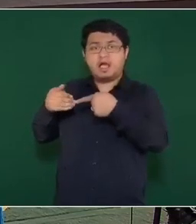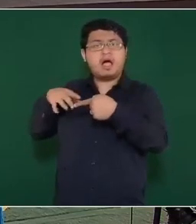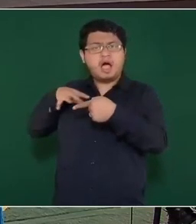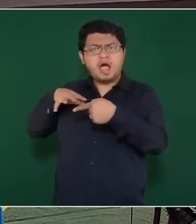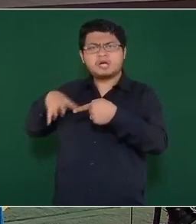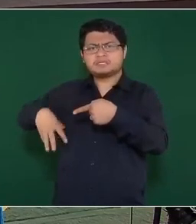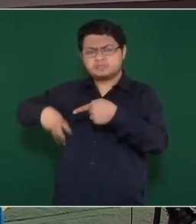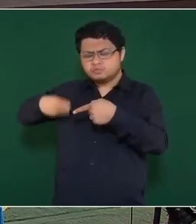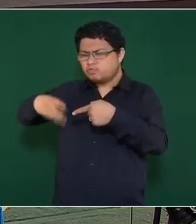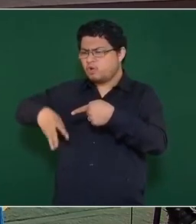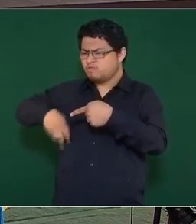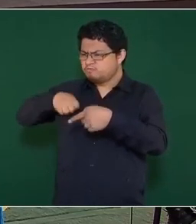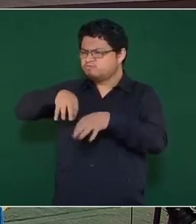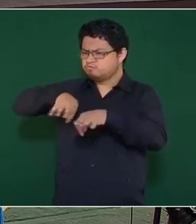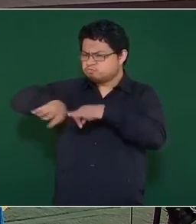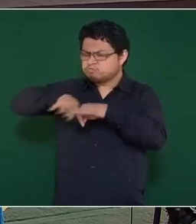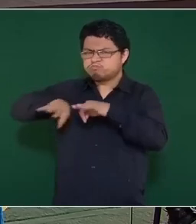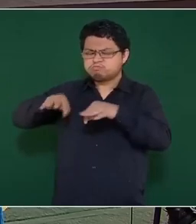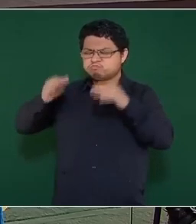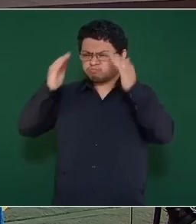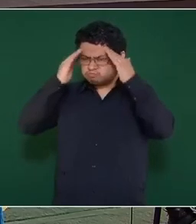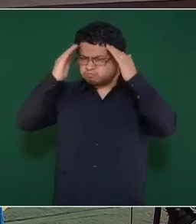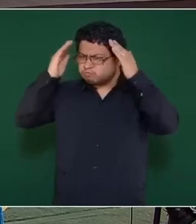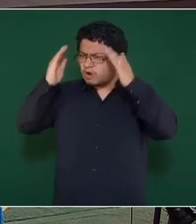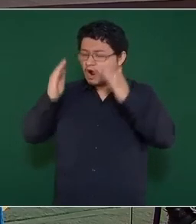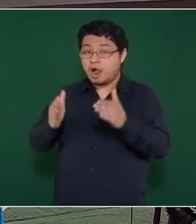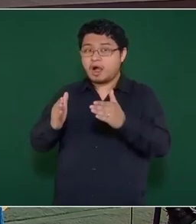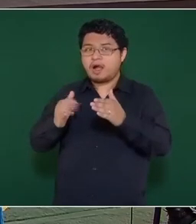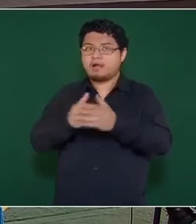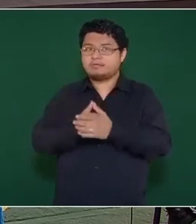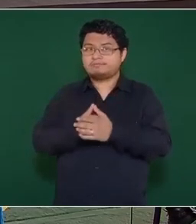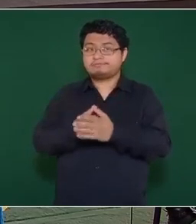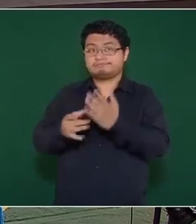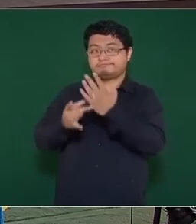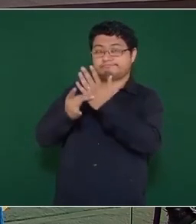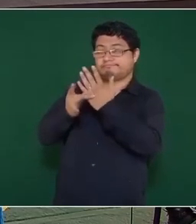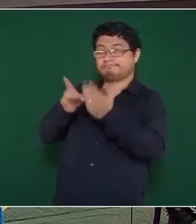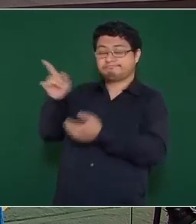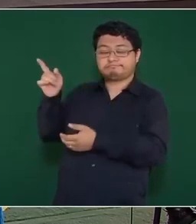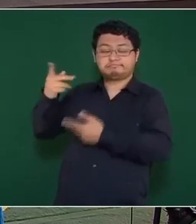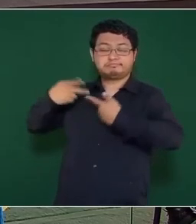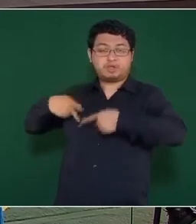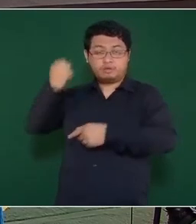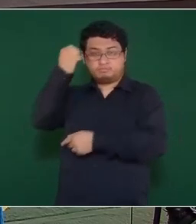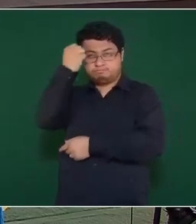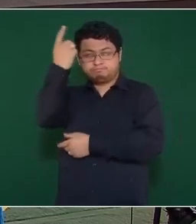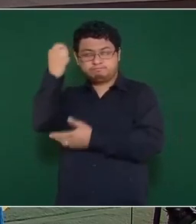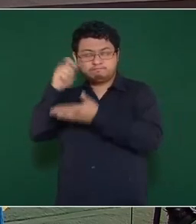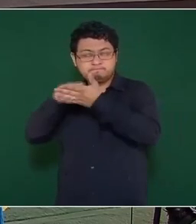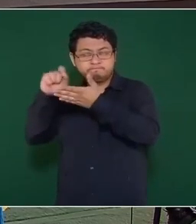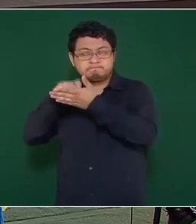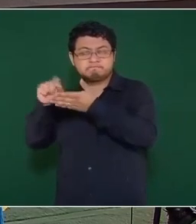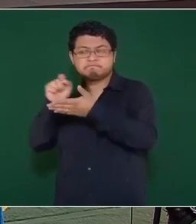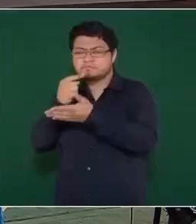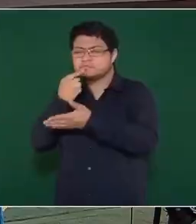es lo que te permite hacer cosas y a ver, a crear otra realidad que nunca habías pensado.